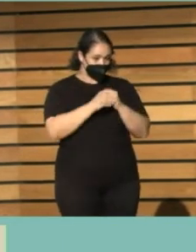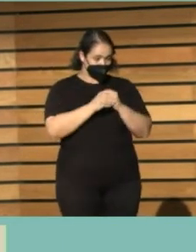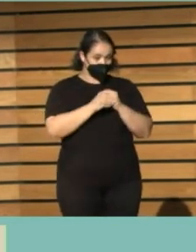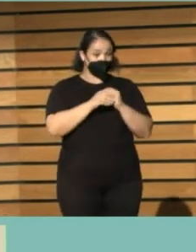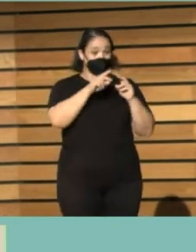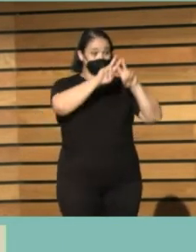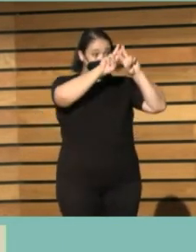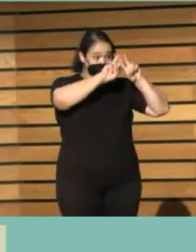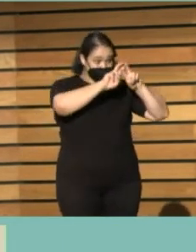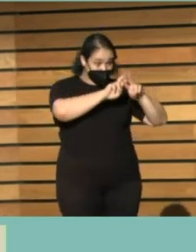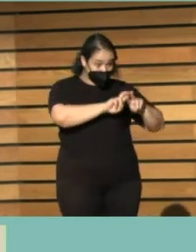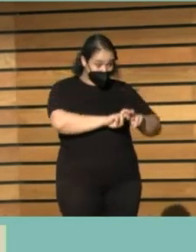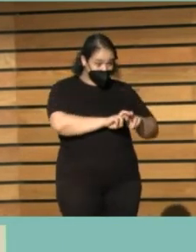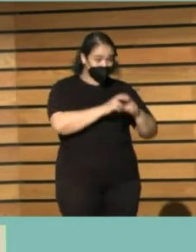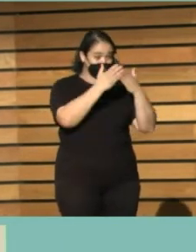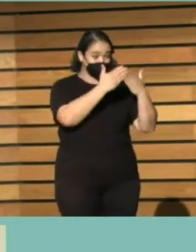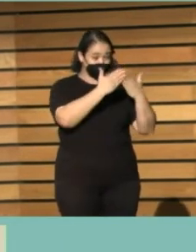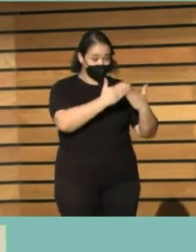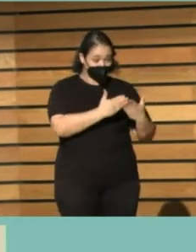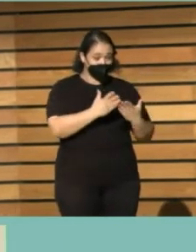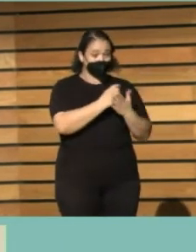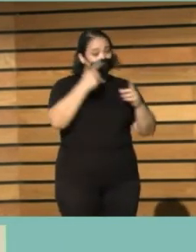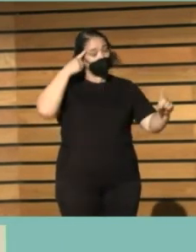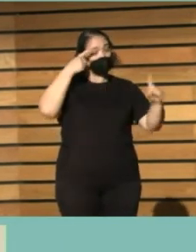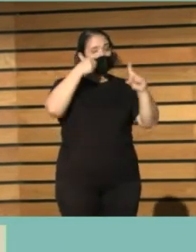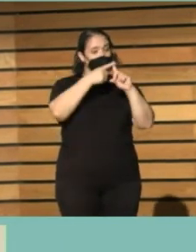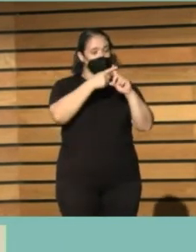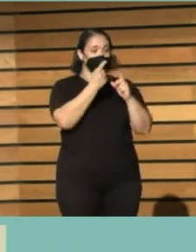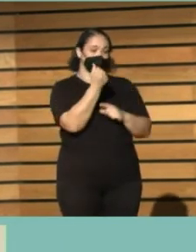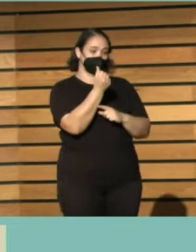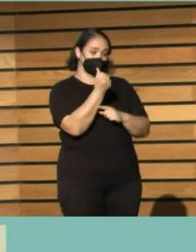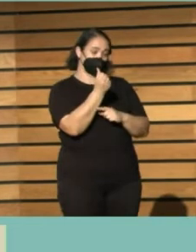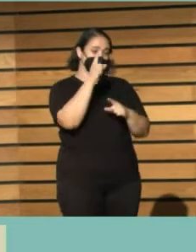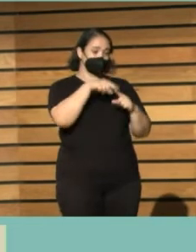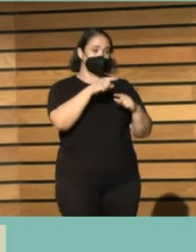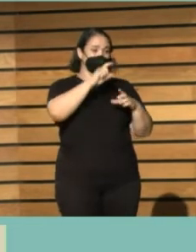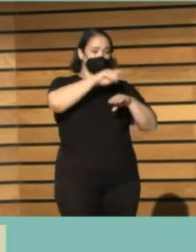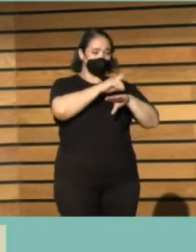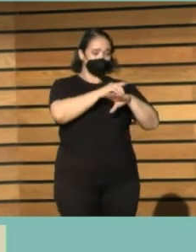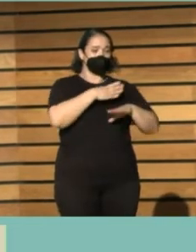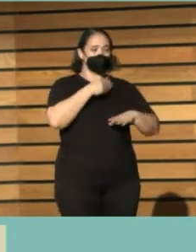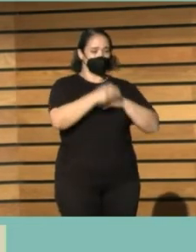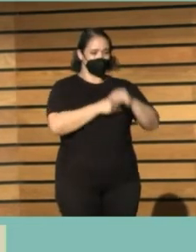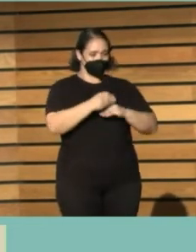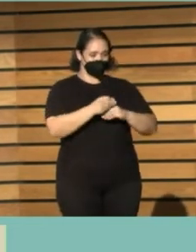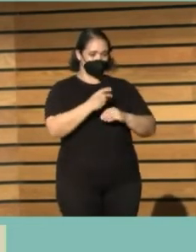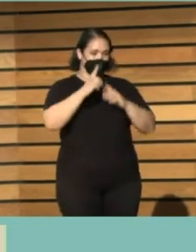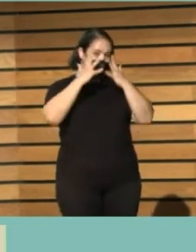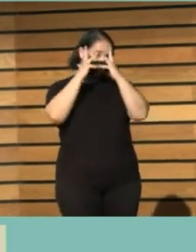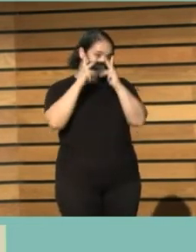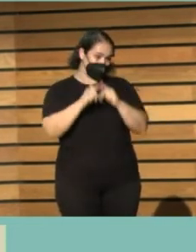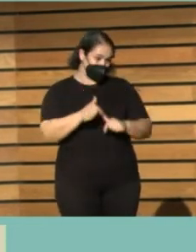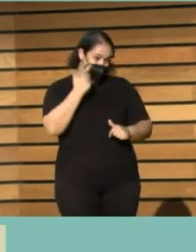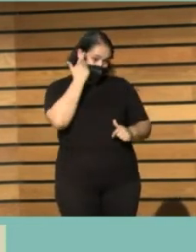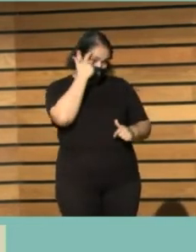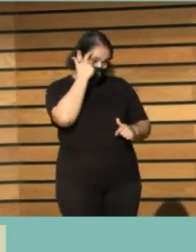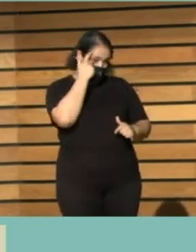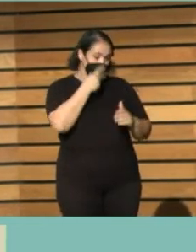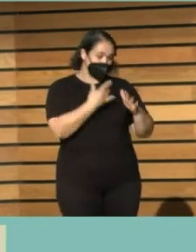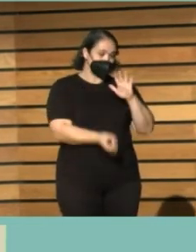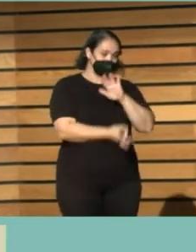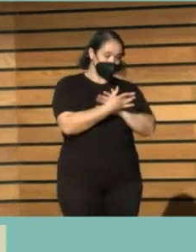este estudio, se pretende que se puedan plantear objetivos cuantitativos y cualitativos de digitalización y se puedan realizar